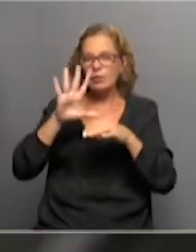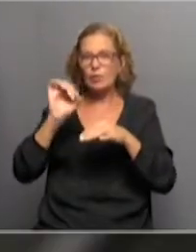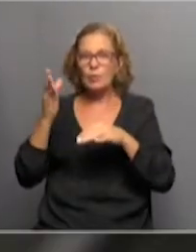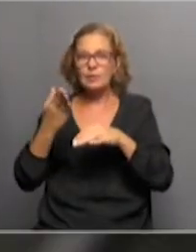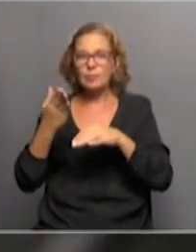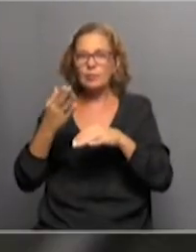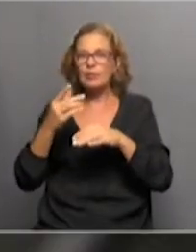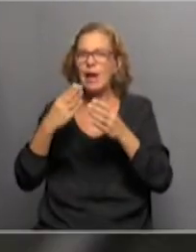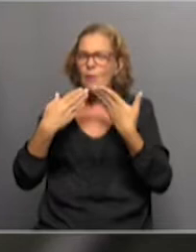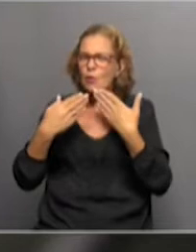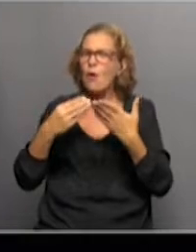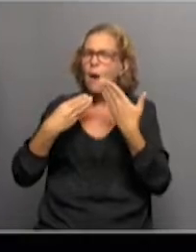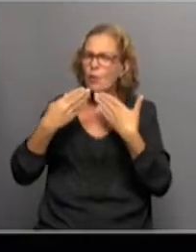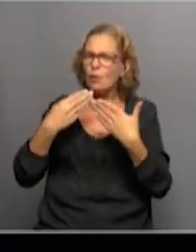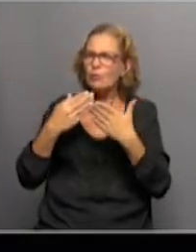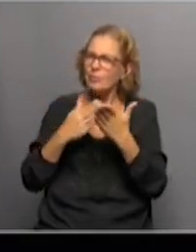% de que tantas veces se habló.